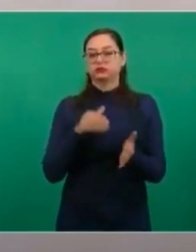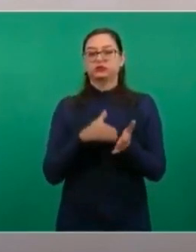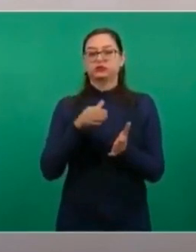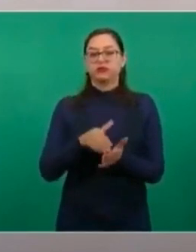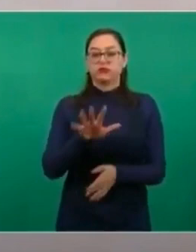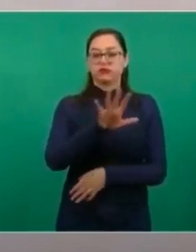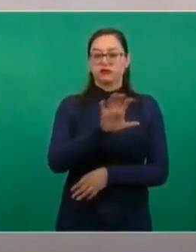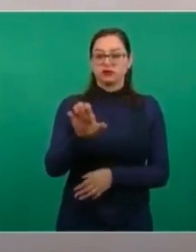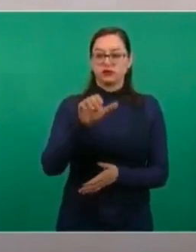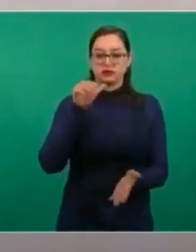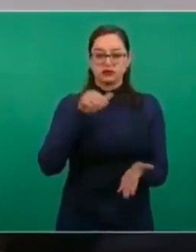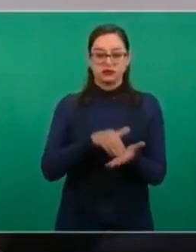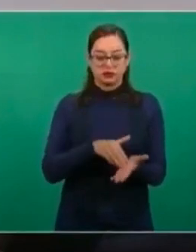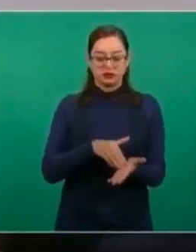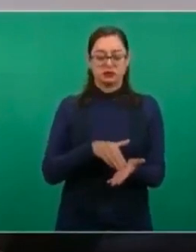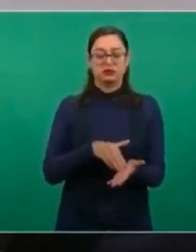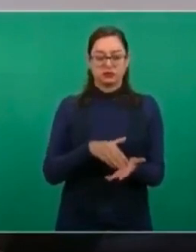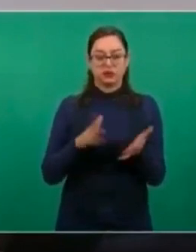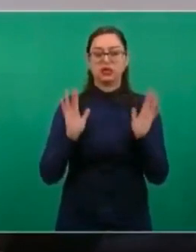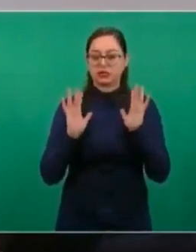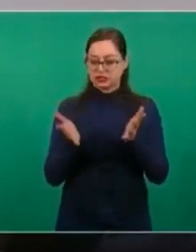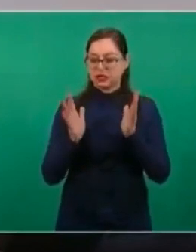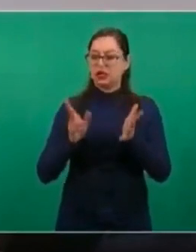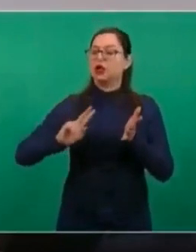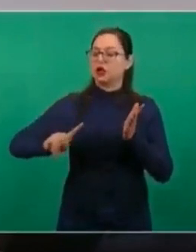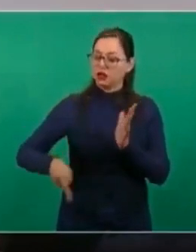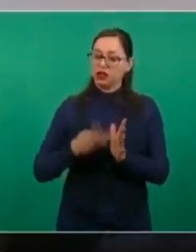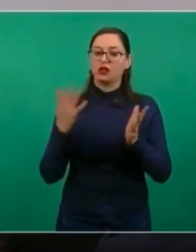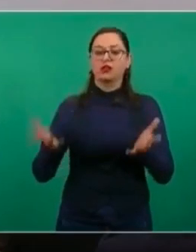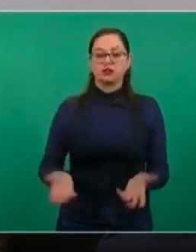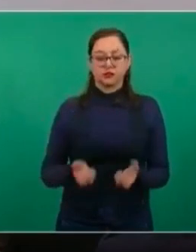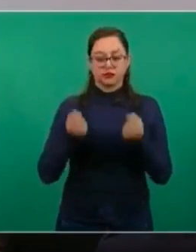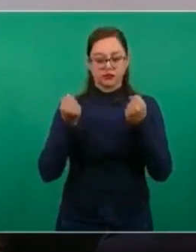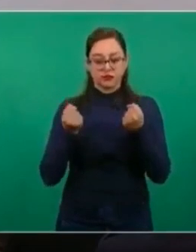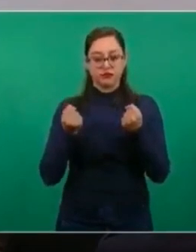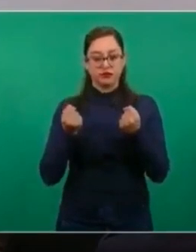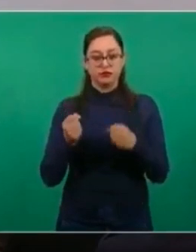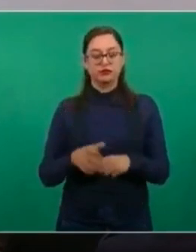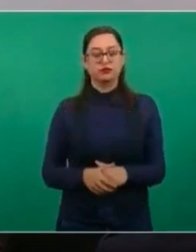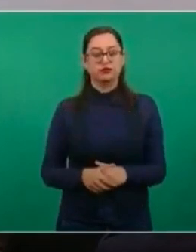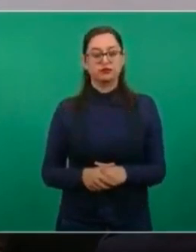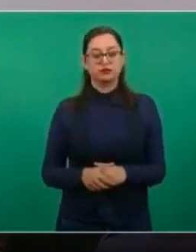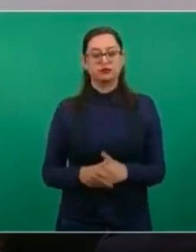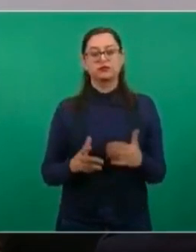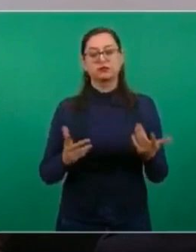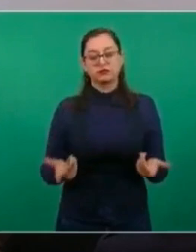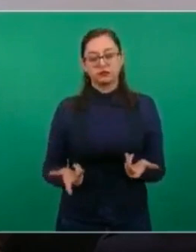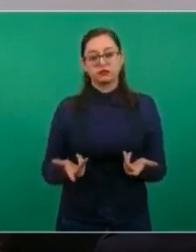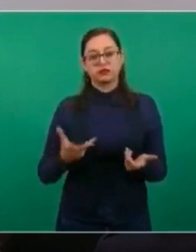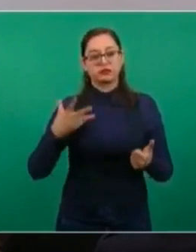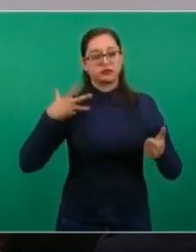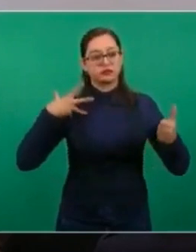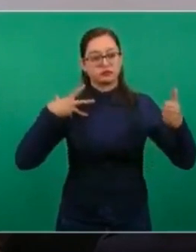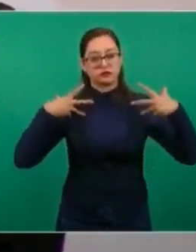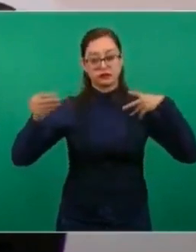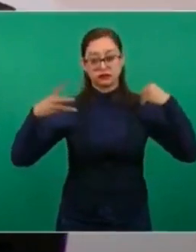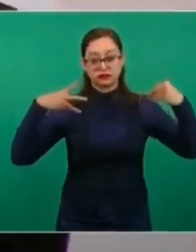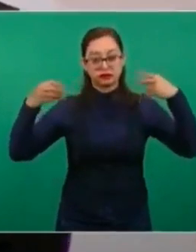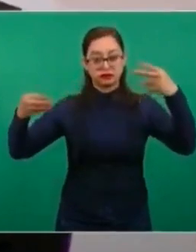mil empleos durante la pandemia, ya los recuperamos. Teníamos antes de la pandemia